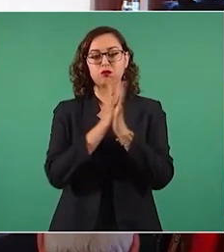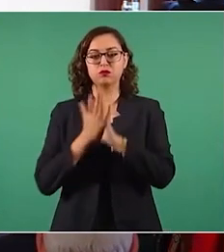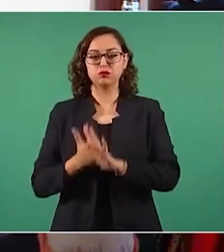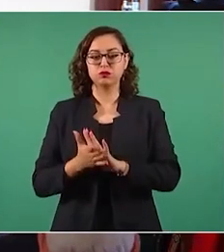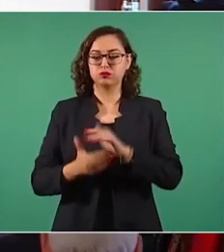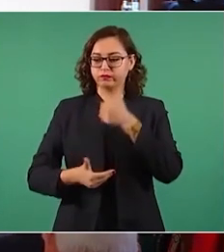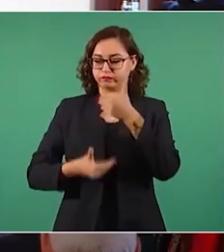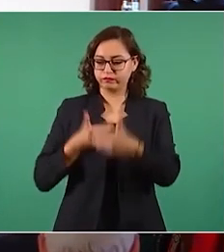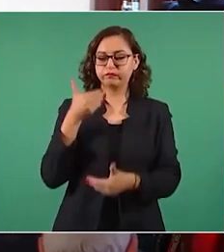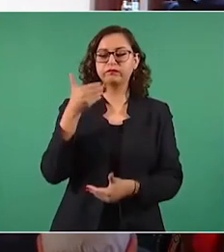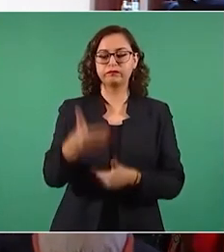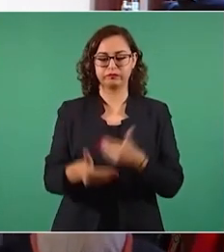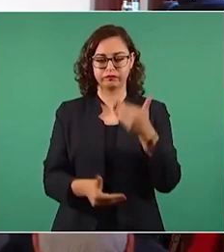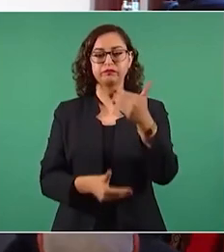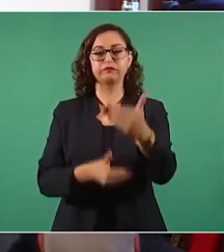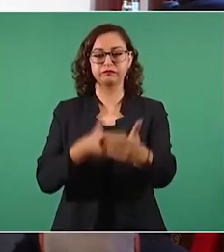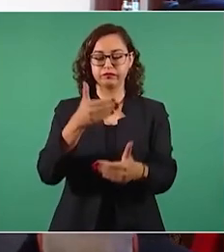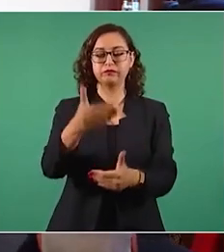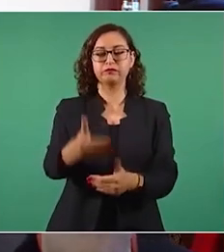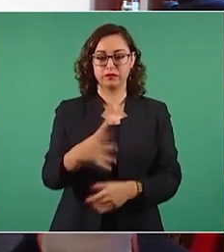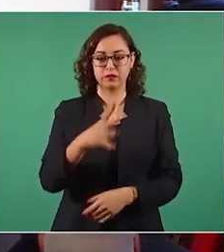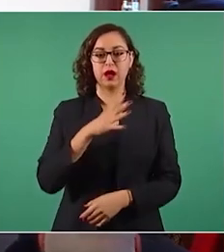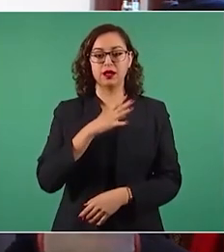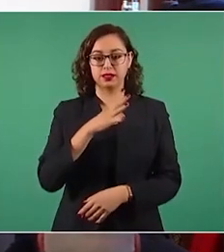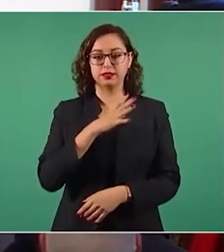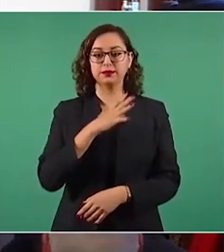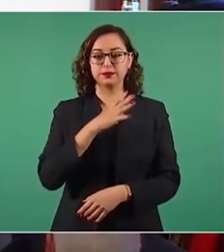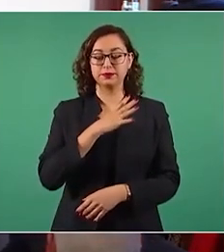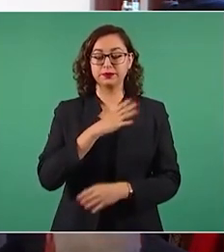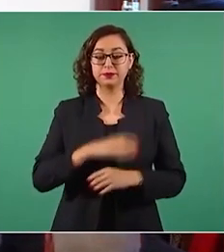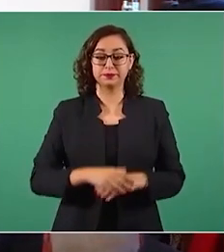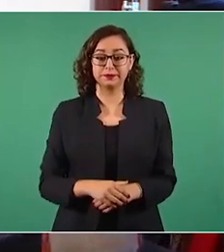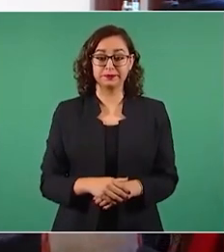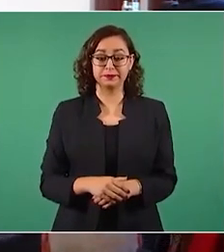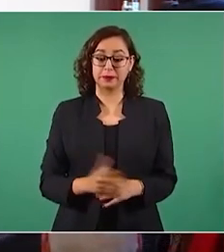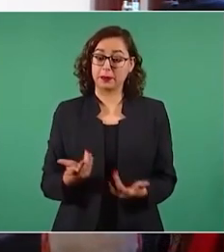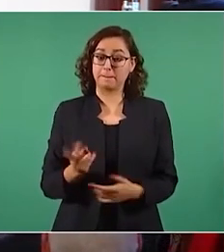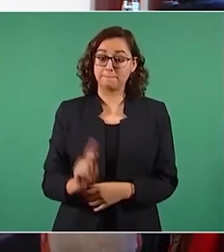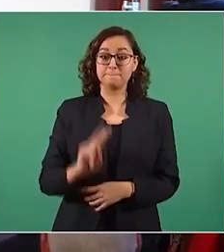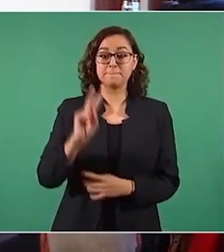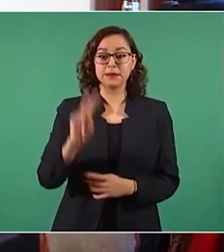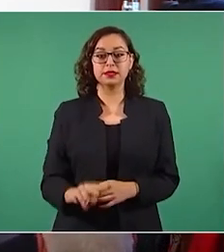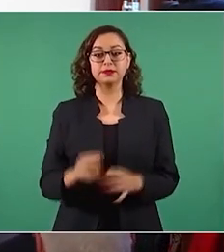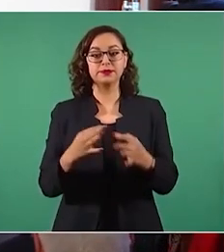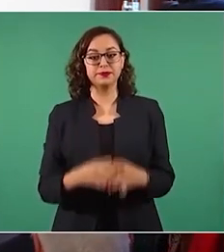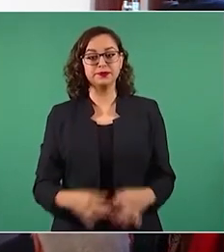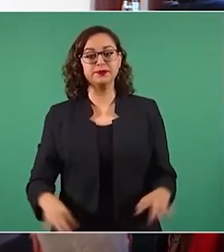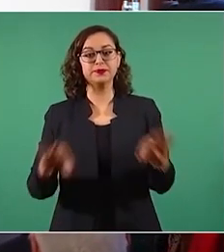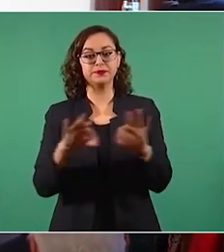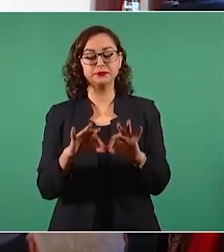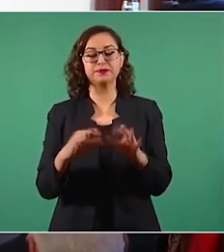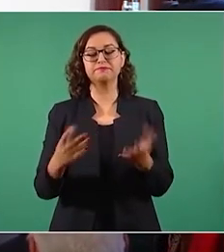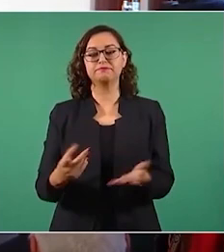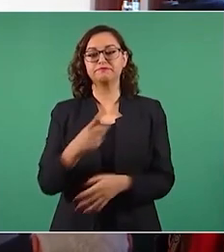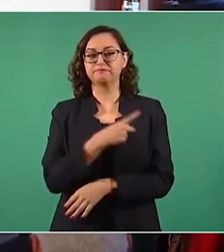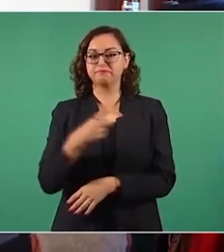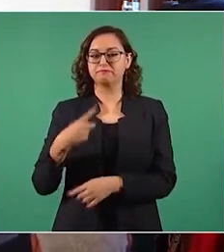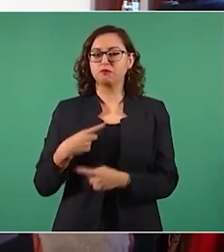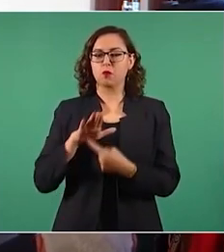necesario seguir poniendo al descubierto la gran farsa neoliberal